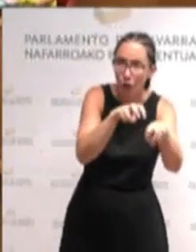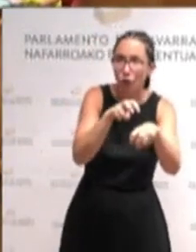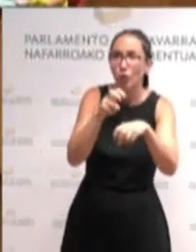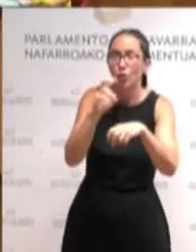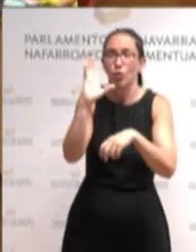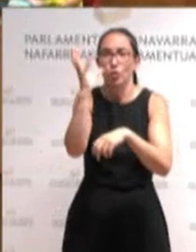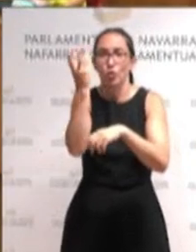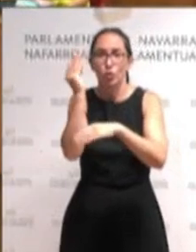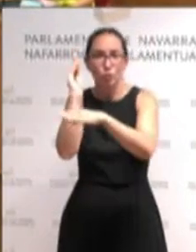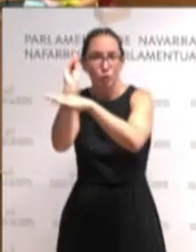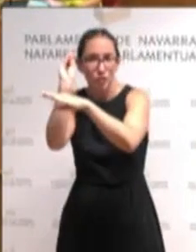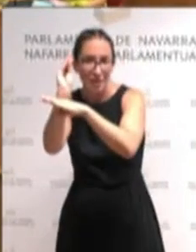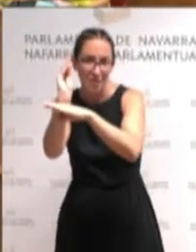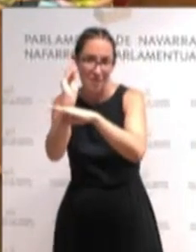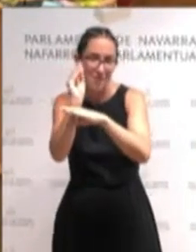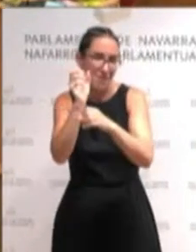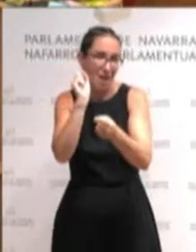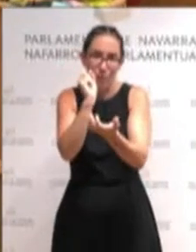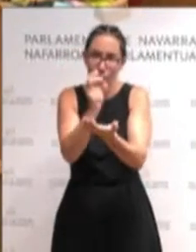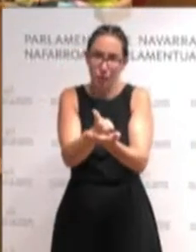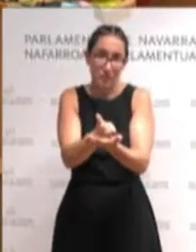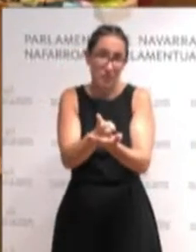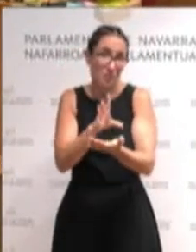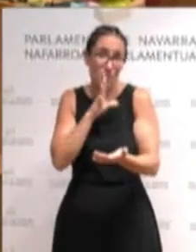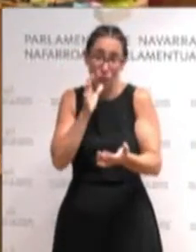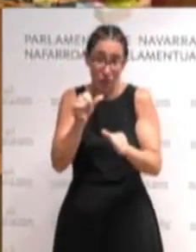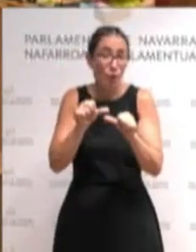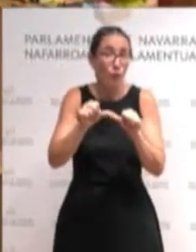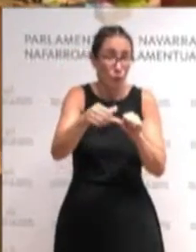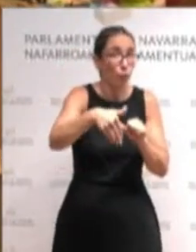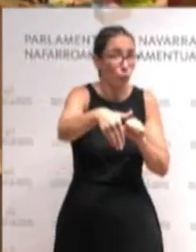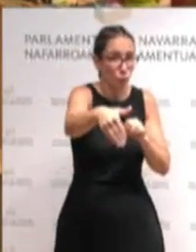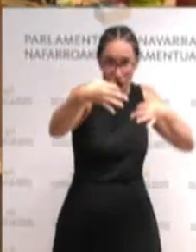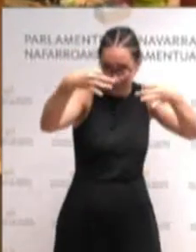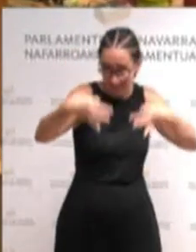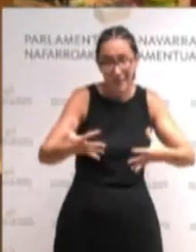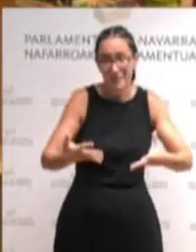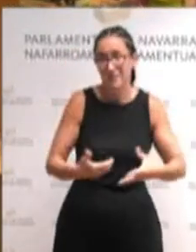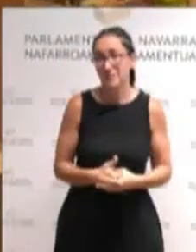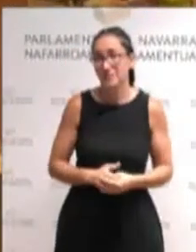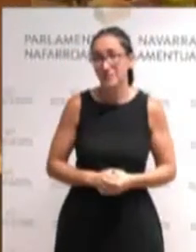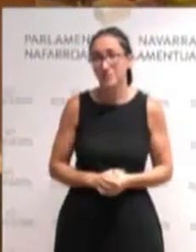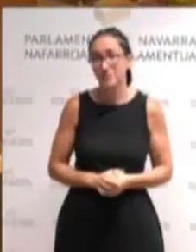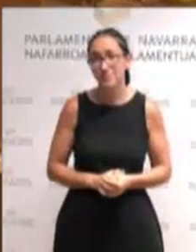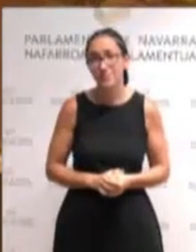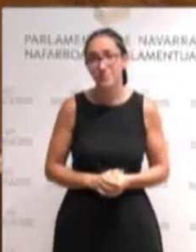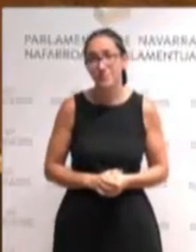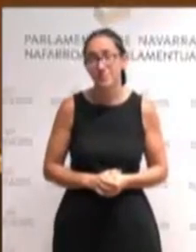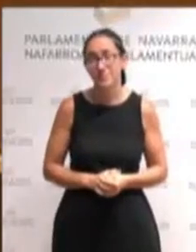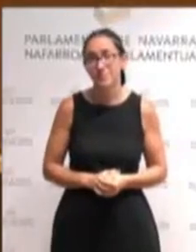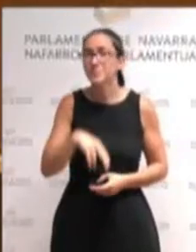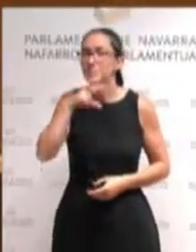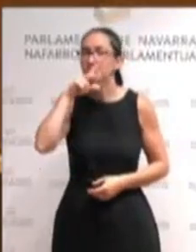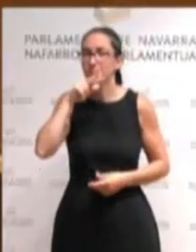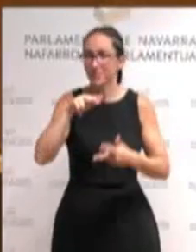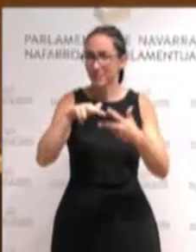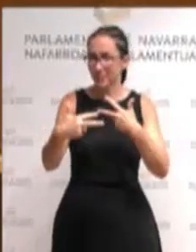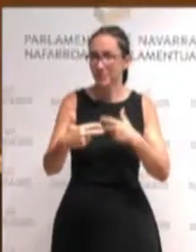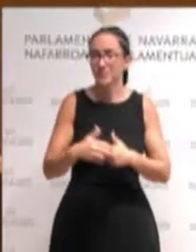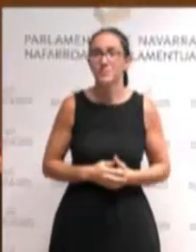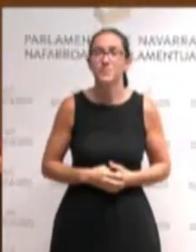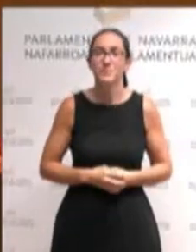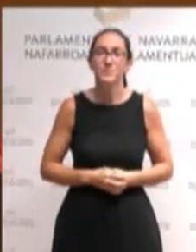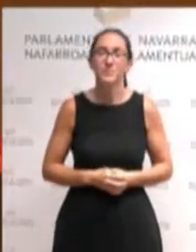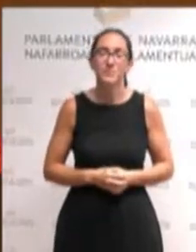agrícola ganadero en Navarra pasa por esta apuesta hauek izango dira gure lehentasunak